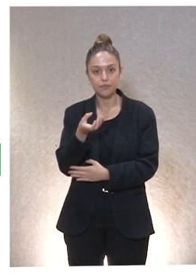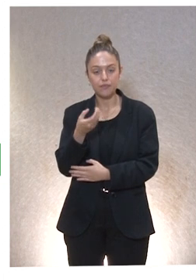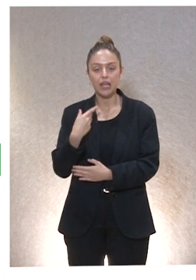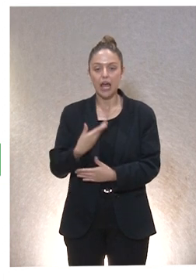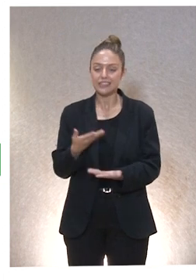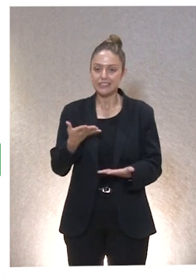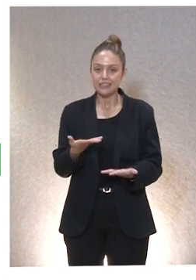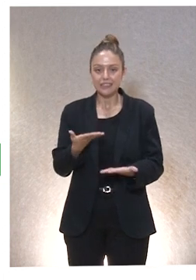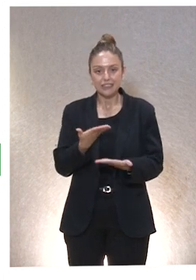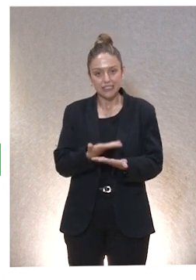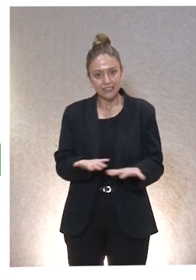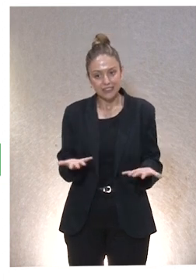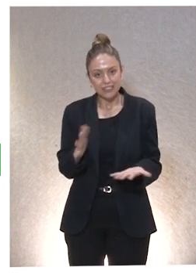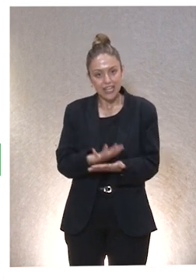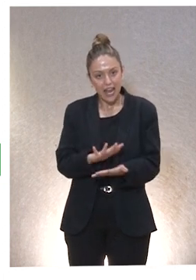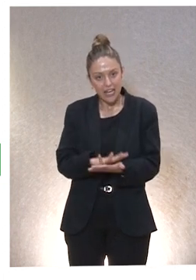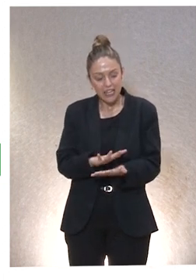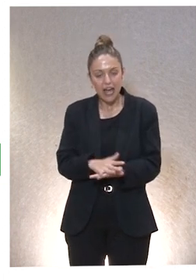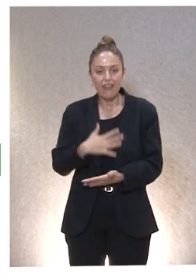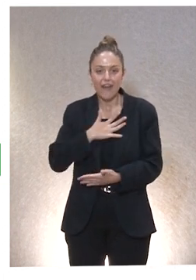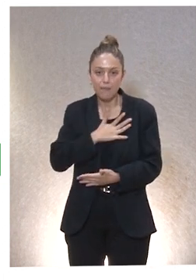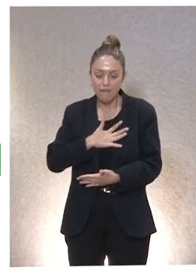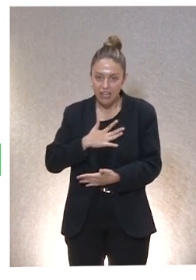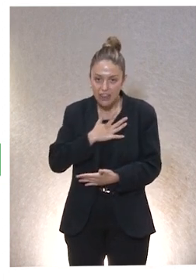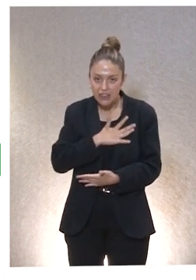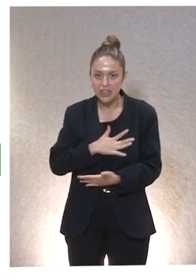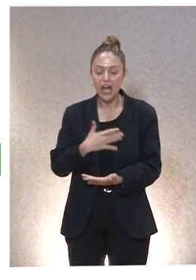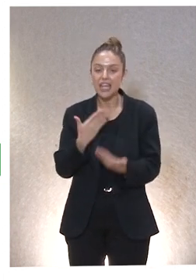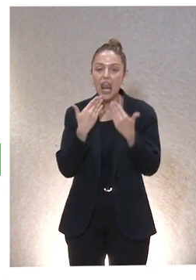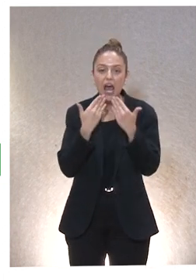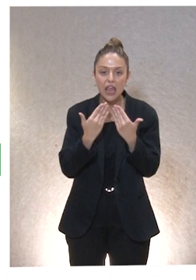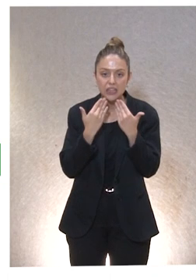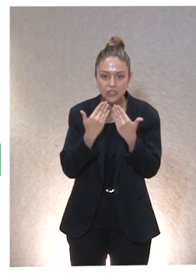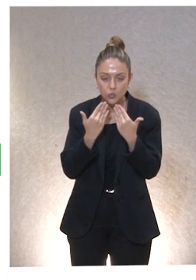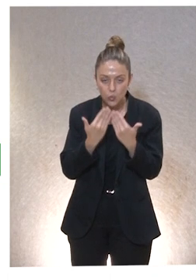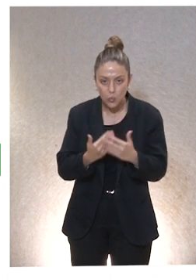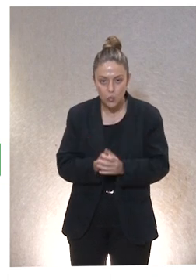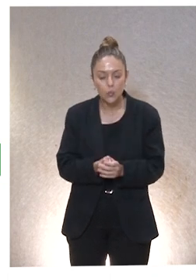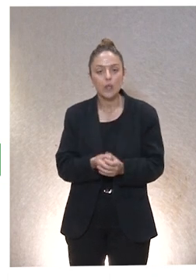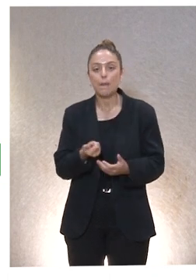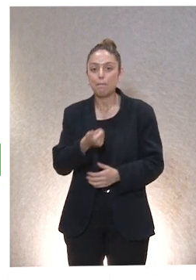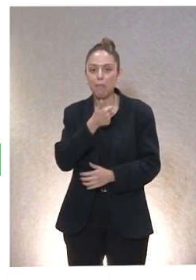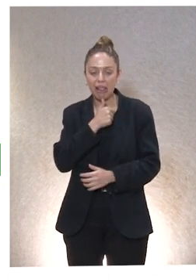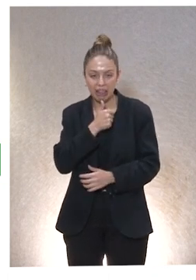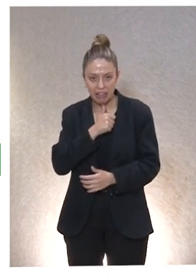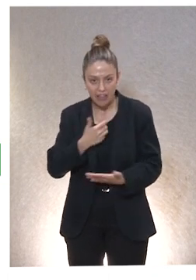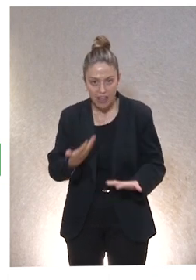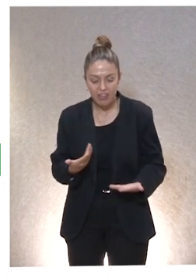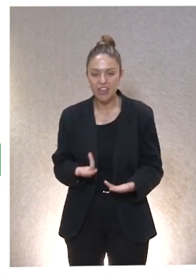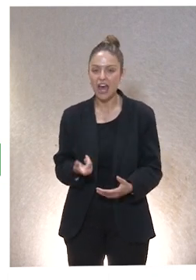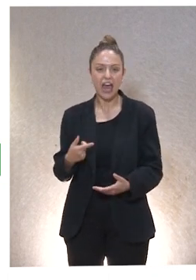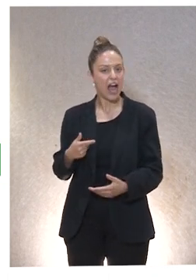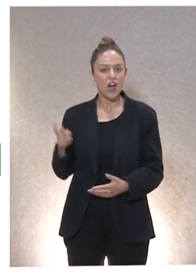serenidad, la amabilidad, la gratitud, la paciencia, la